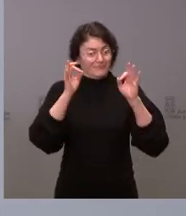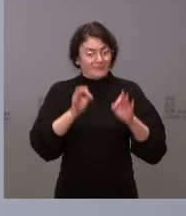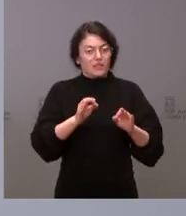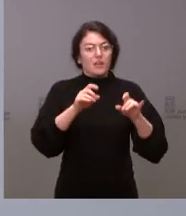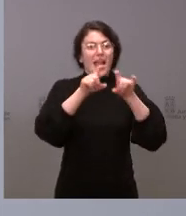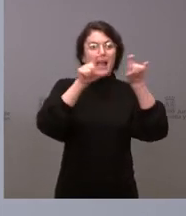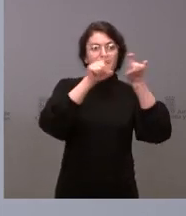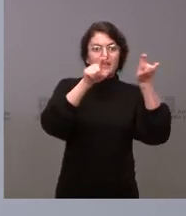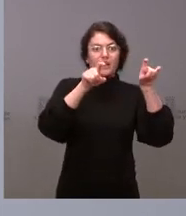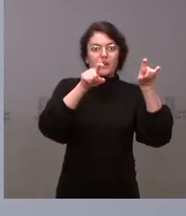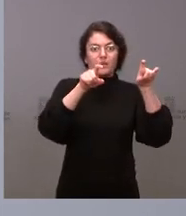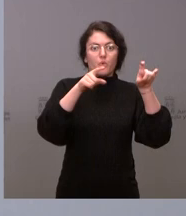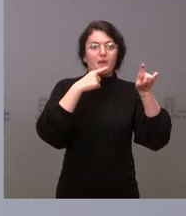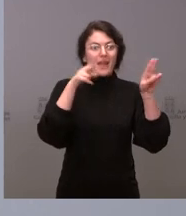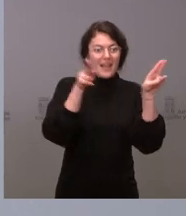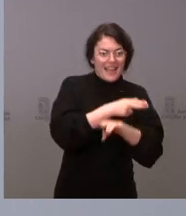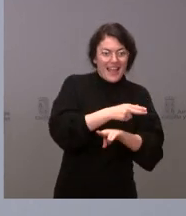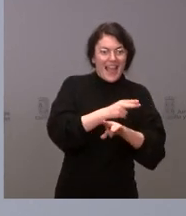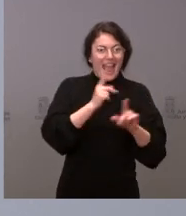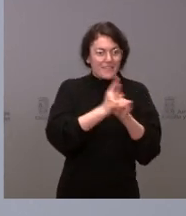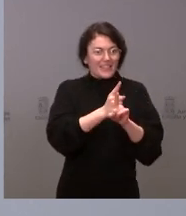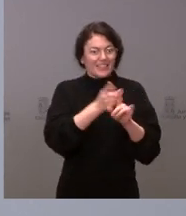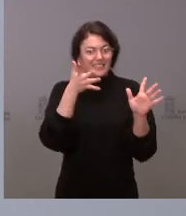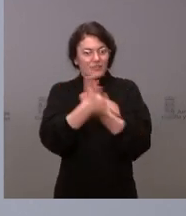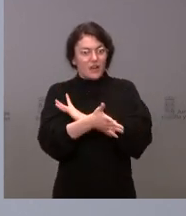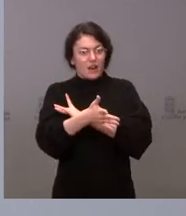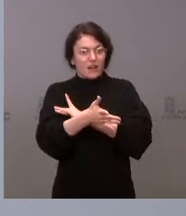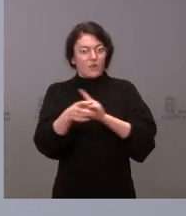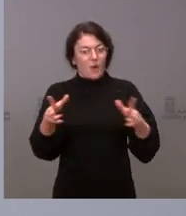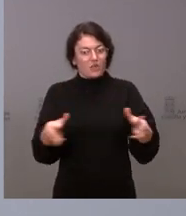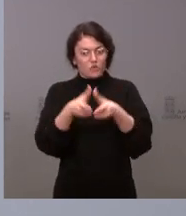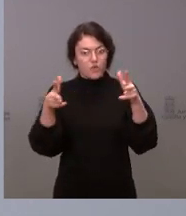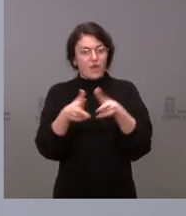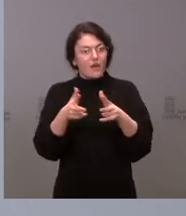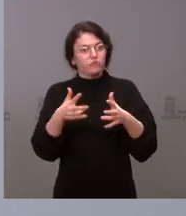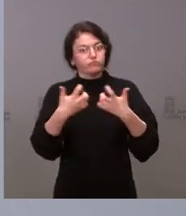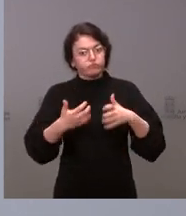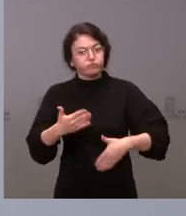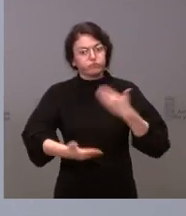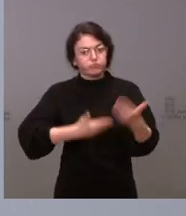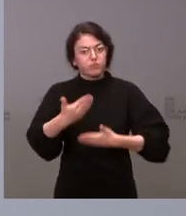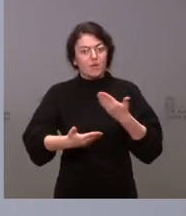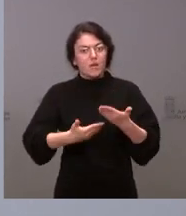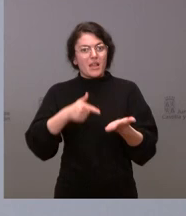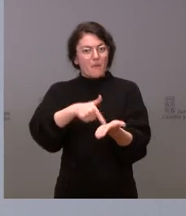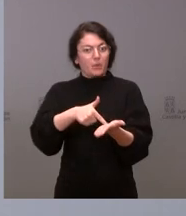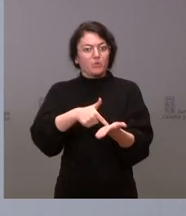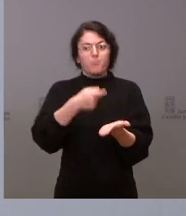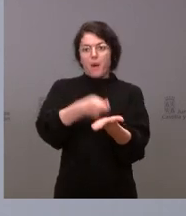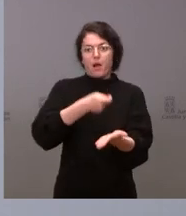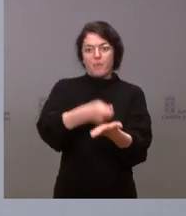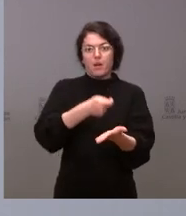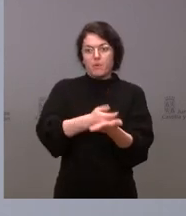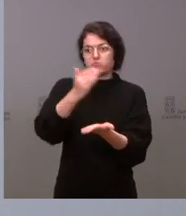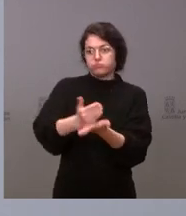apoyar a muchas personas a llegar a fin de mes es lo que hace que la sociedad funcione, que se puedan seguir pagando impuestos, que se puedan seguir recaudando y esto